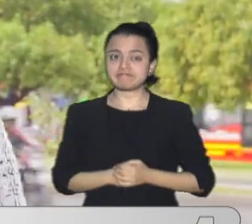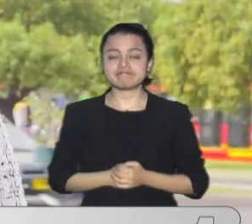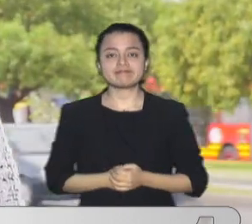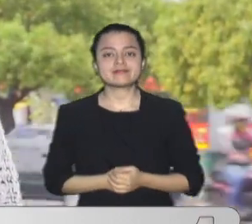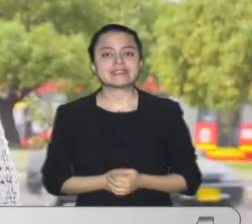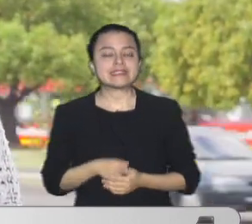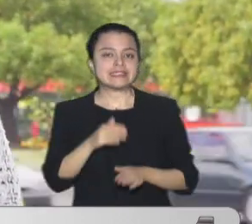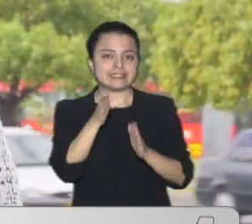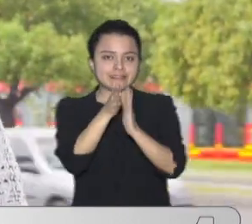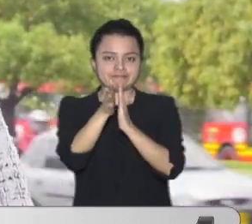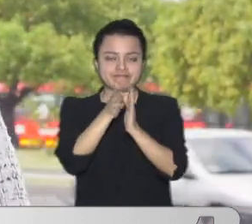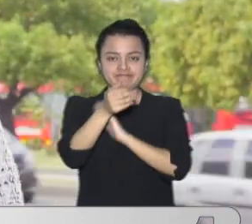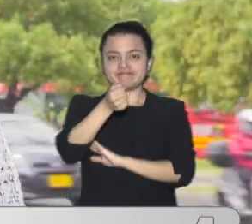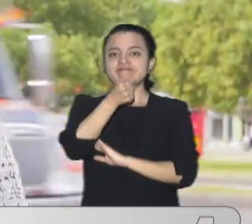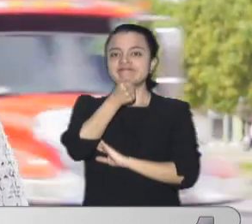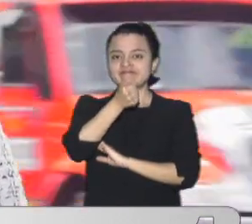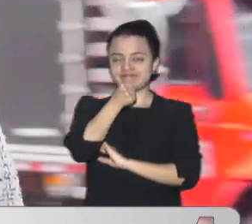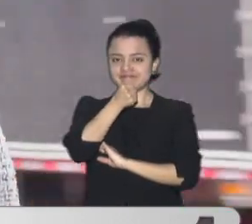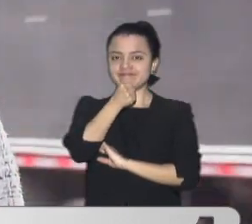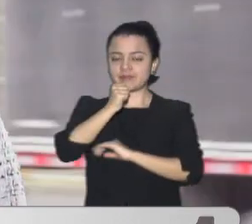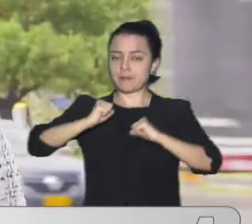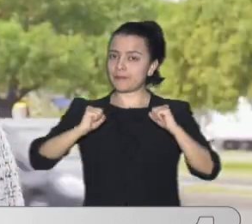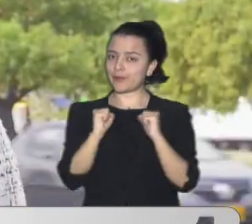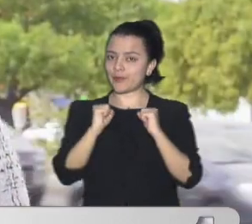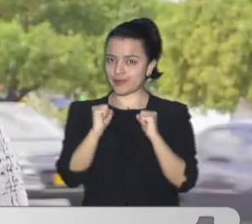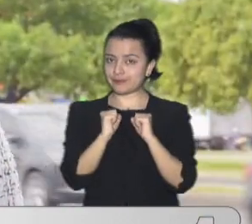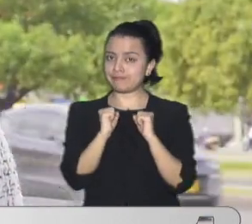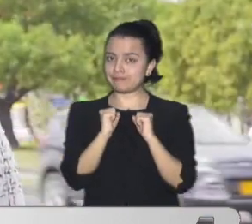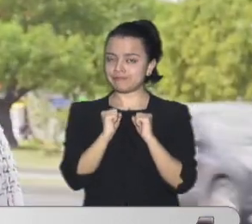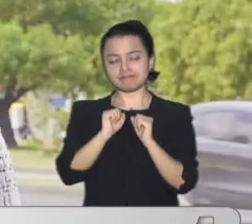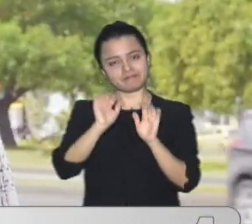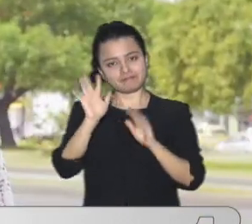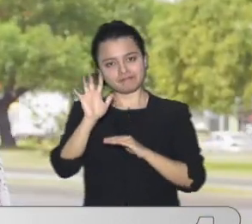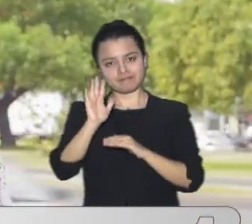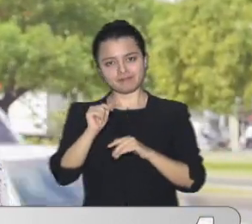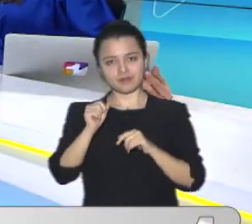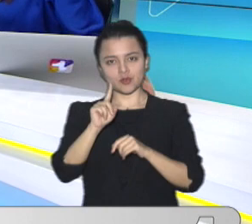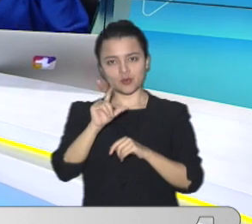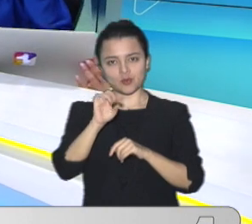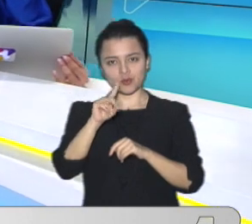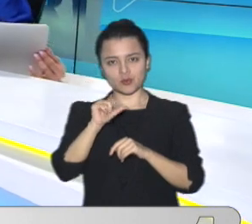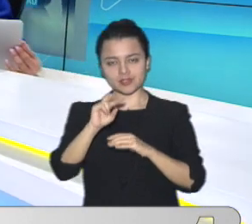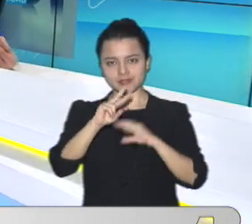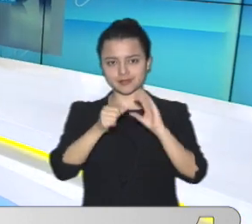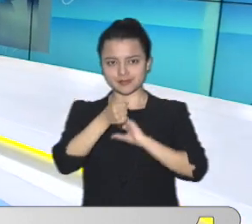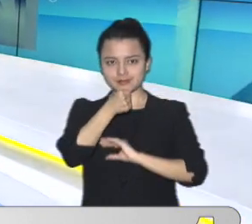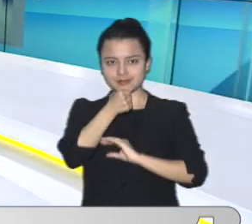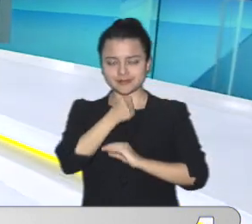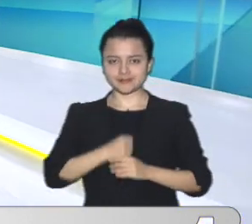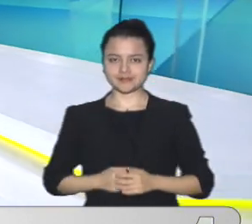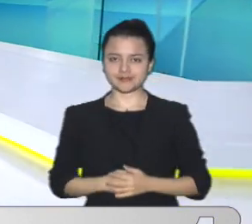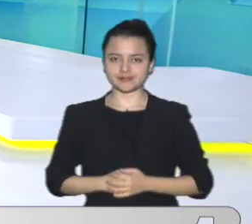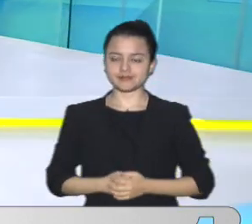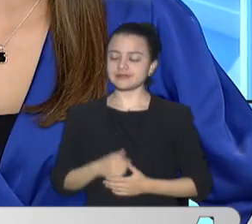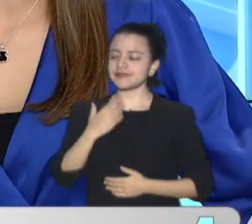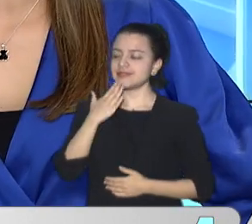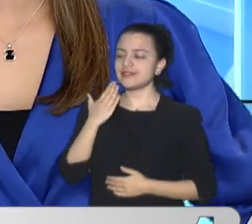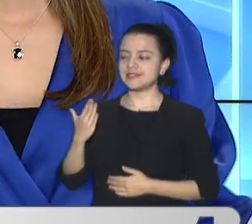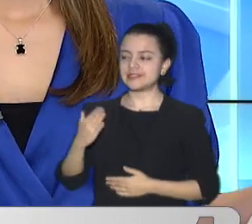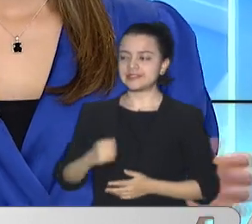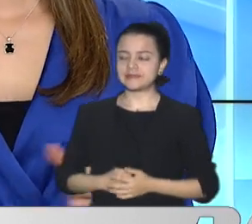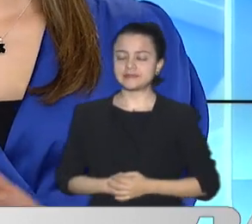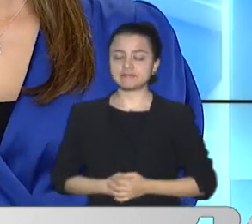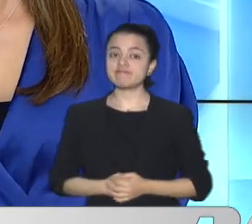Luisa Esas son las noticias Que registra hoy La capital del país Me despido Luisa Fernández Noticentro Luisa Muchas